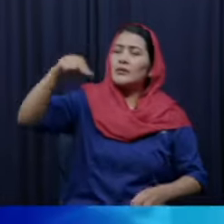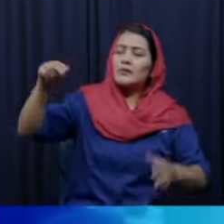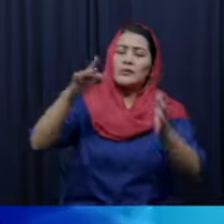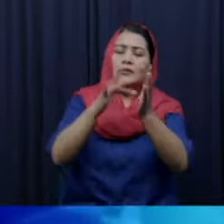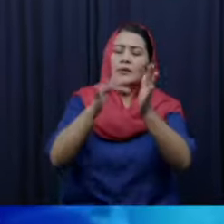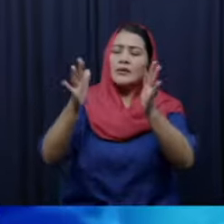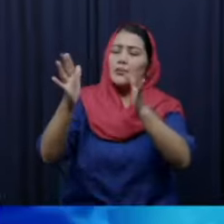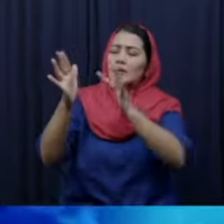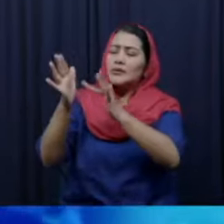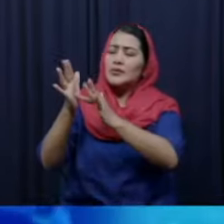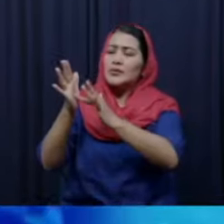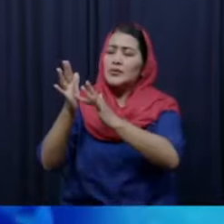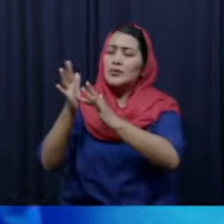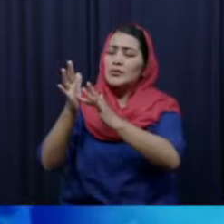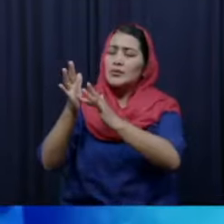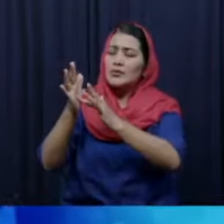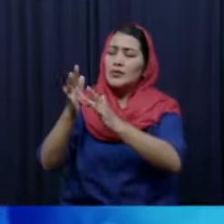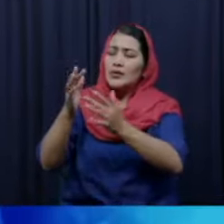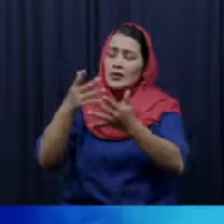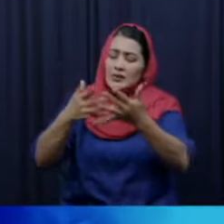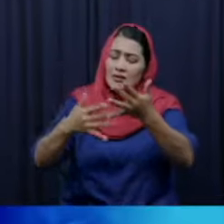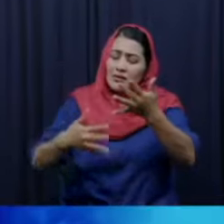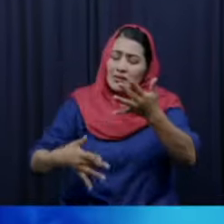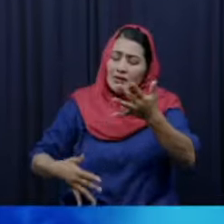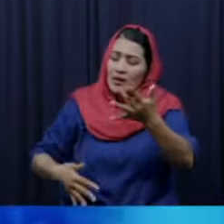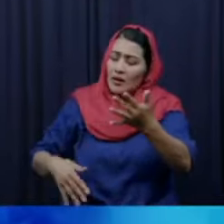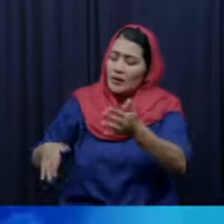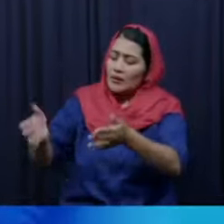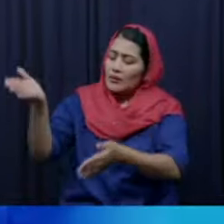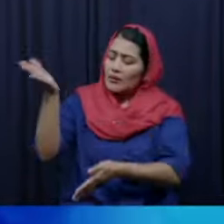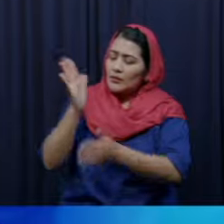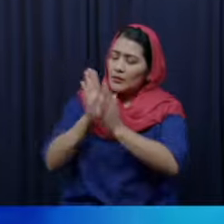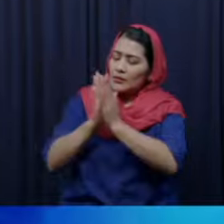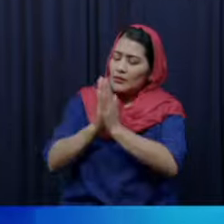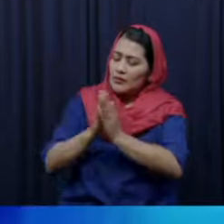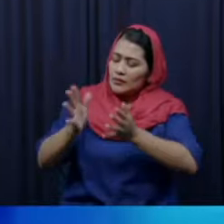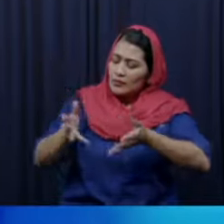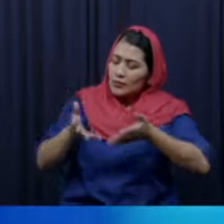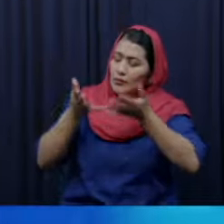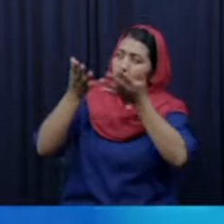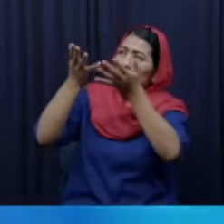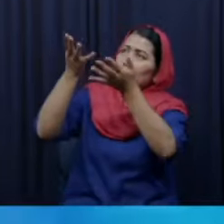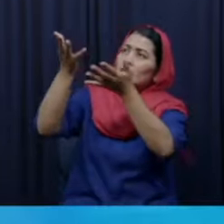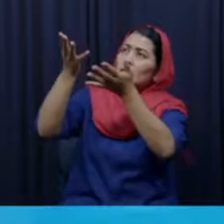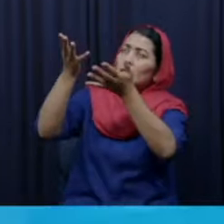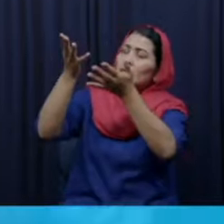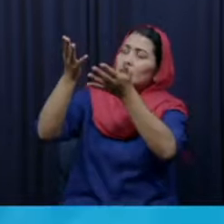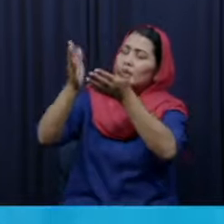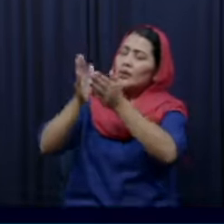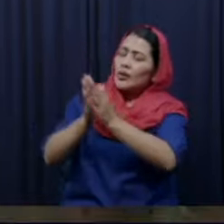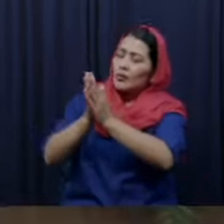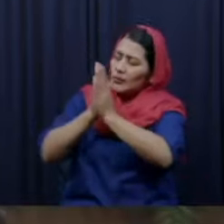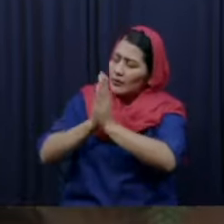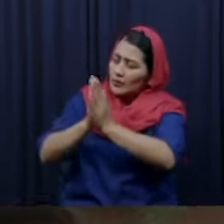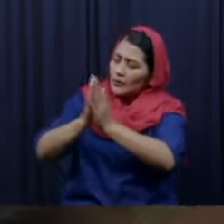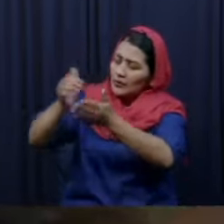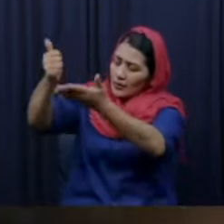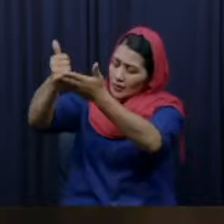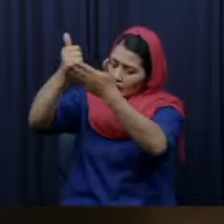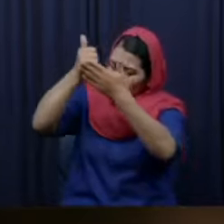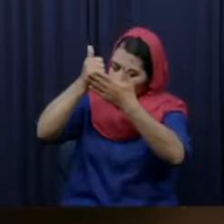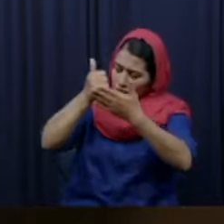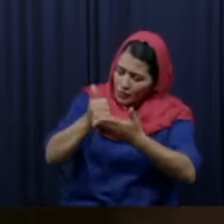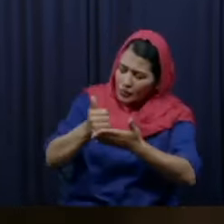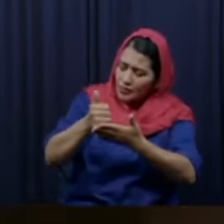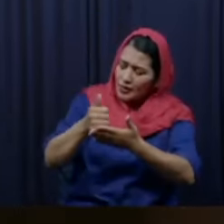peticiones que han venido de parte de tu pueblo Señor sé propicio para cada necesidad Señor en el nombre de Jesús